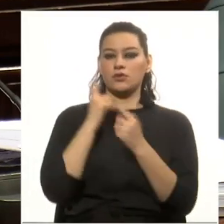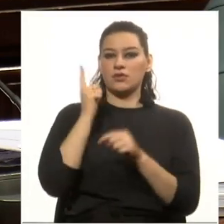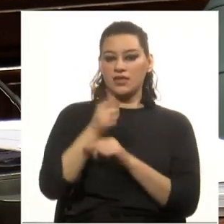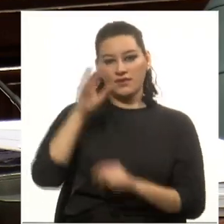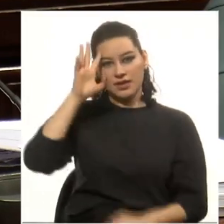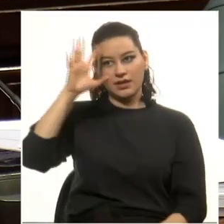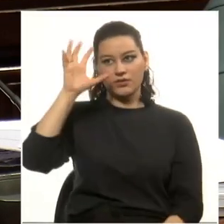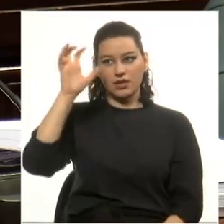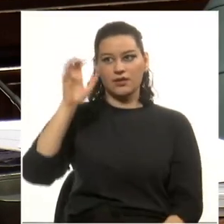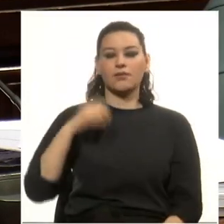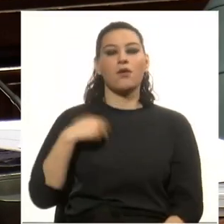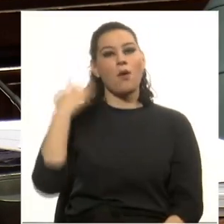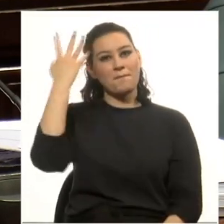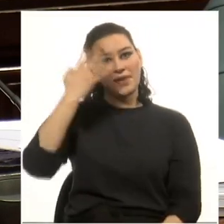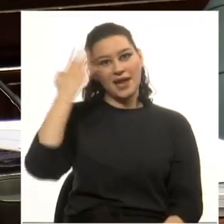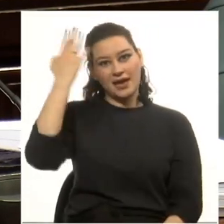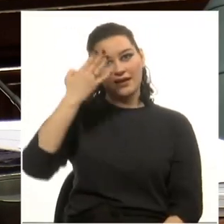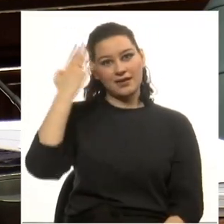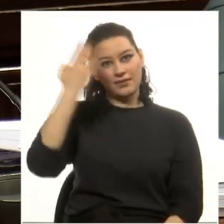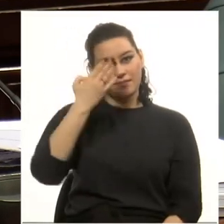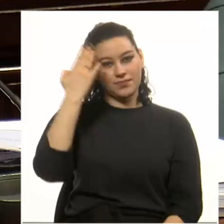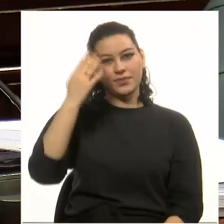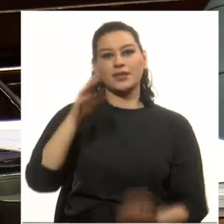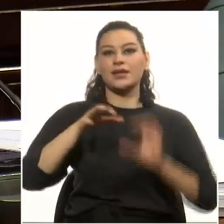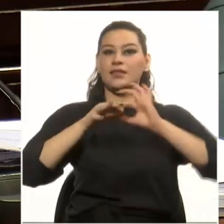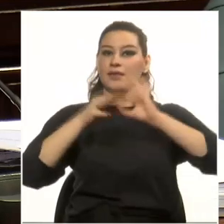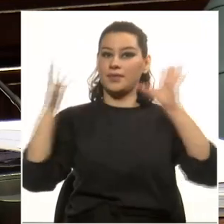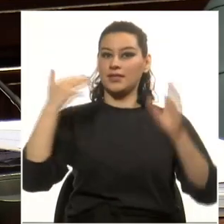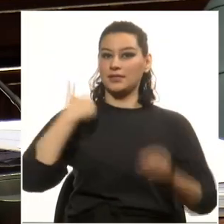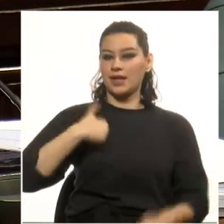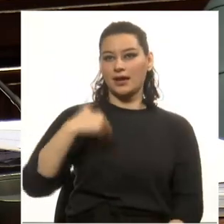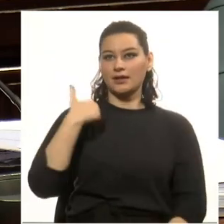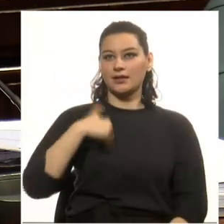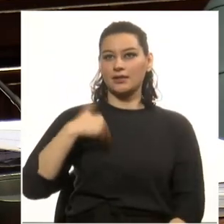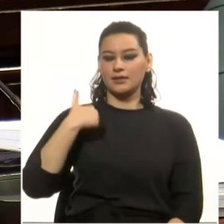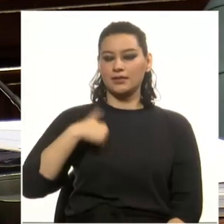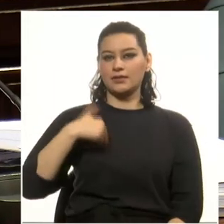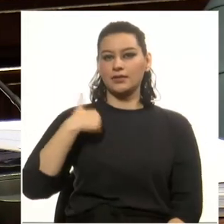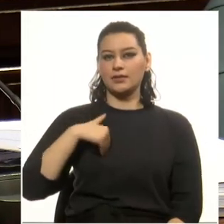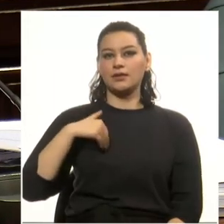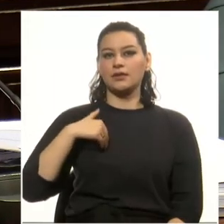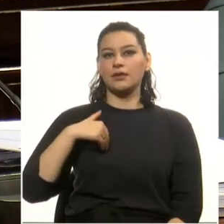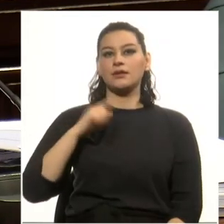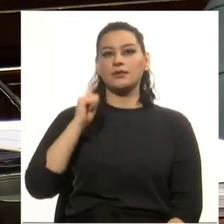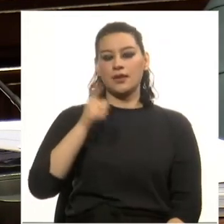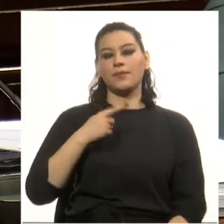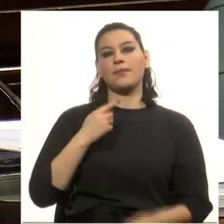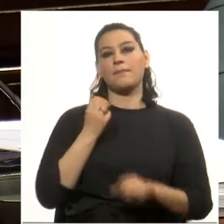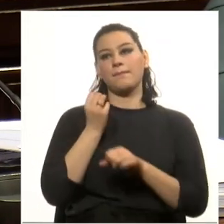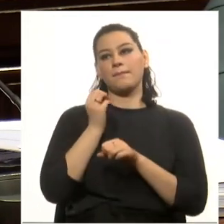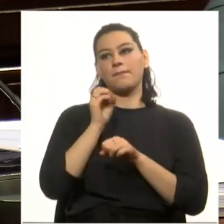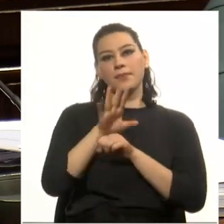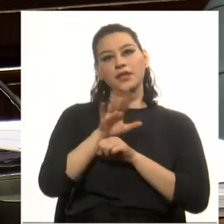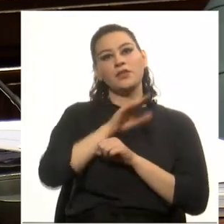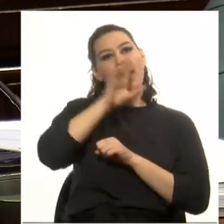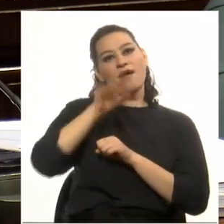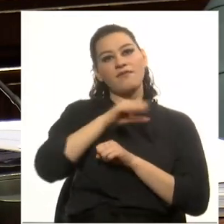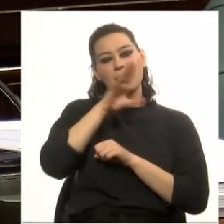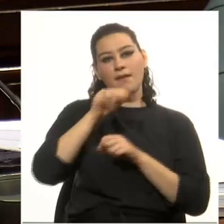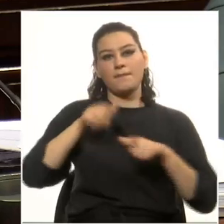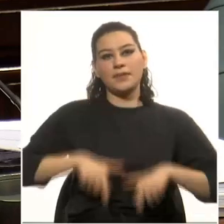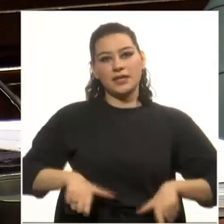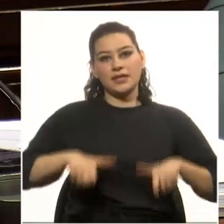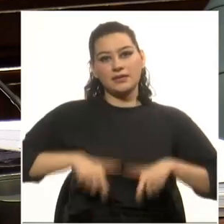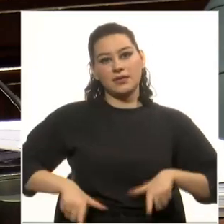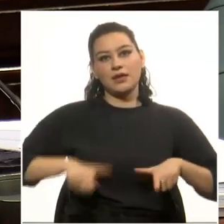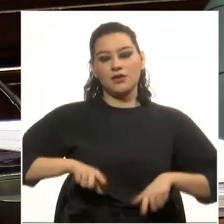que recordar. Mi homenaje entonces a la independencia argentina y mi pedido de transmitir estas palabras al